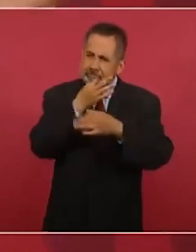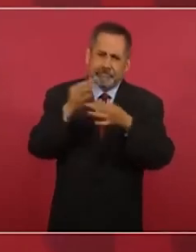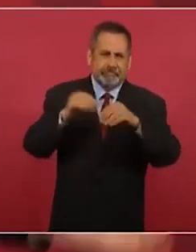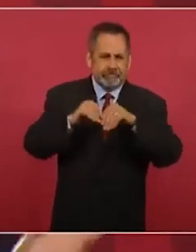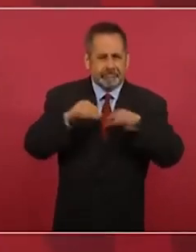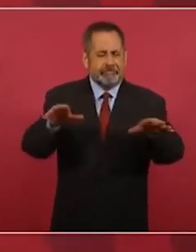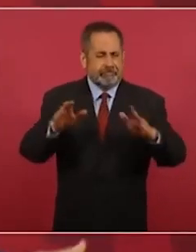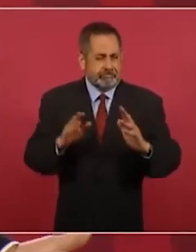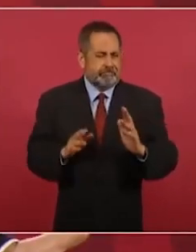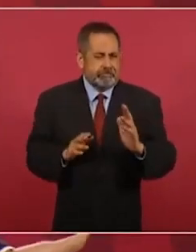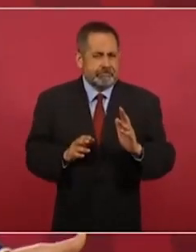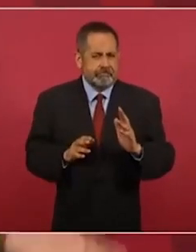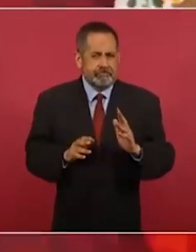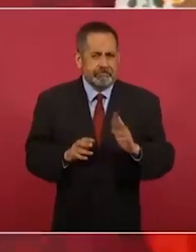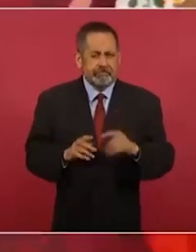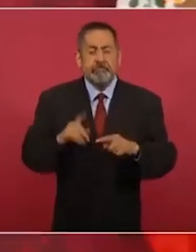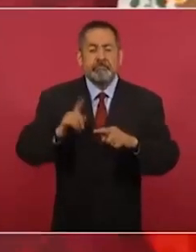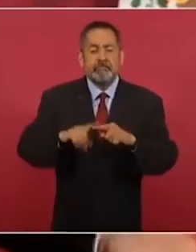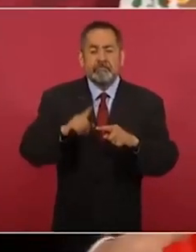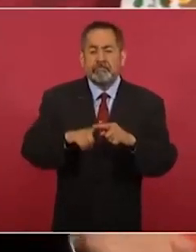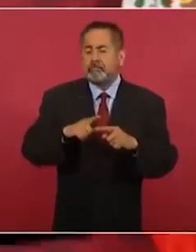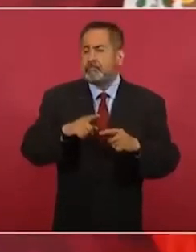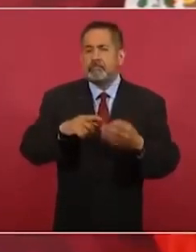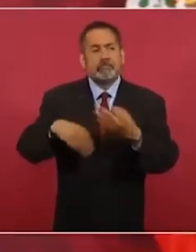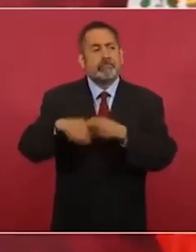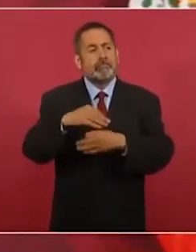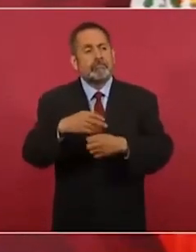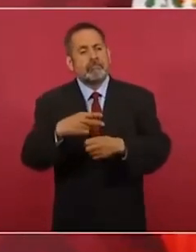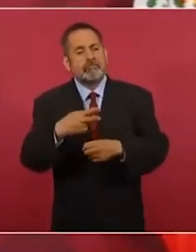sí, nos invita a todos,